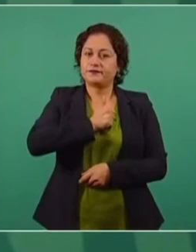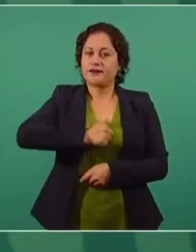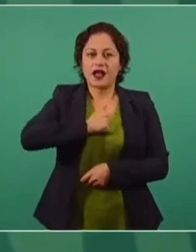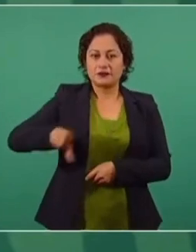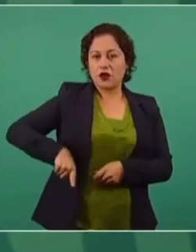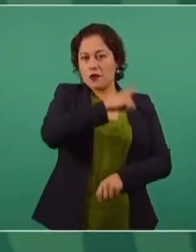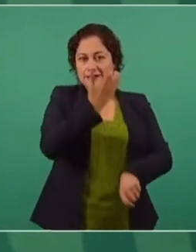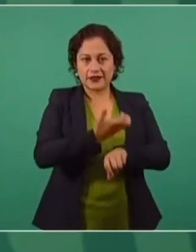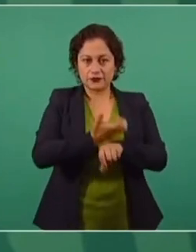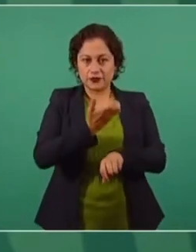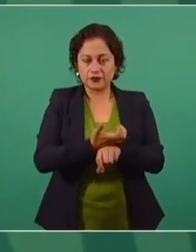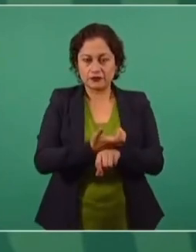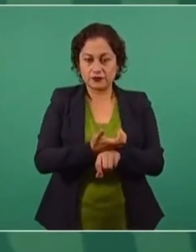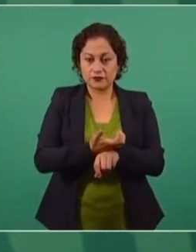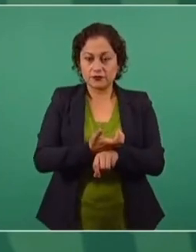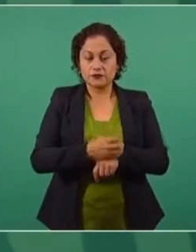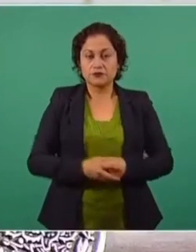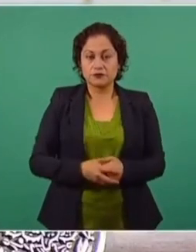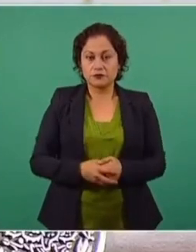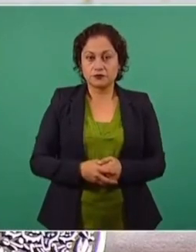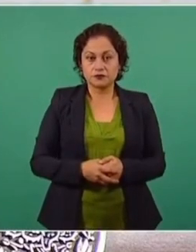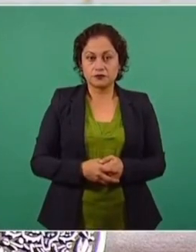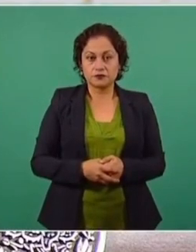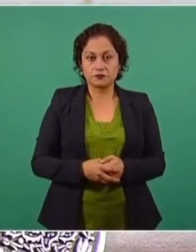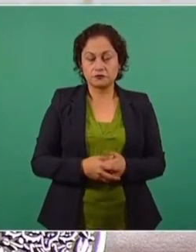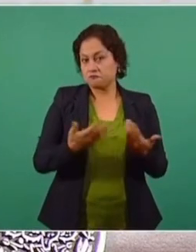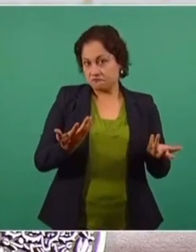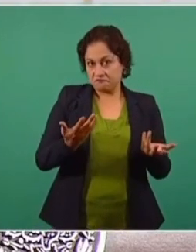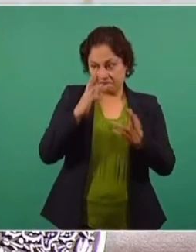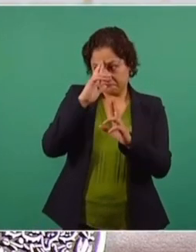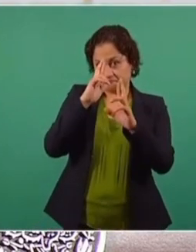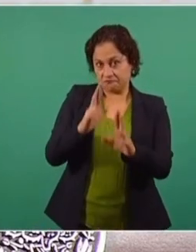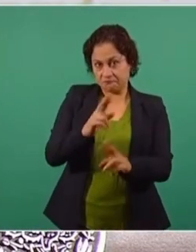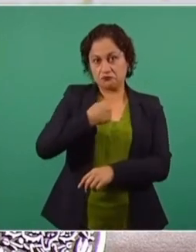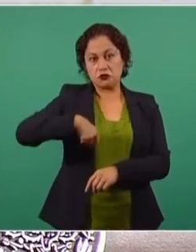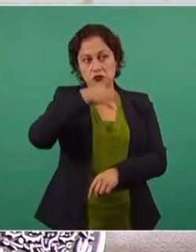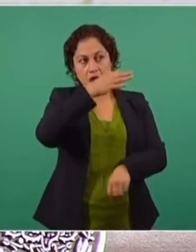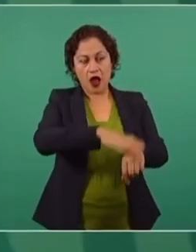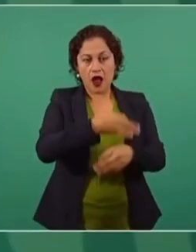no haya tomado en serio nuestra petición.